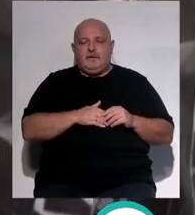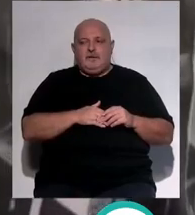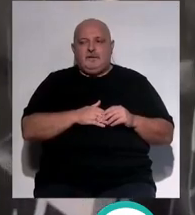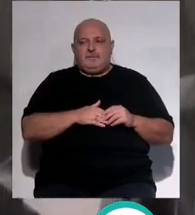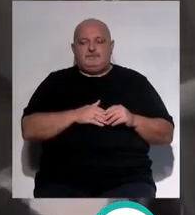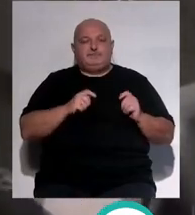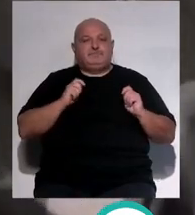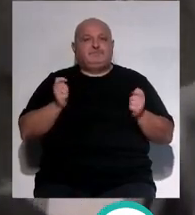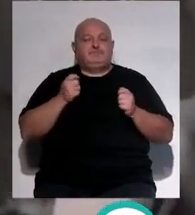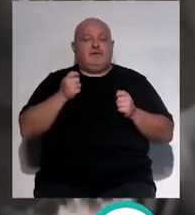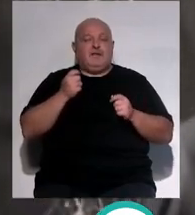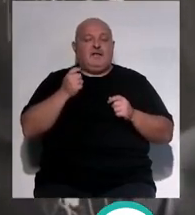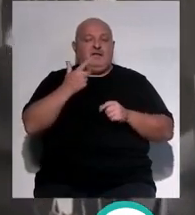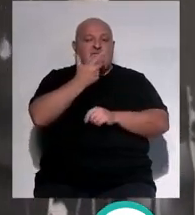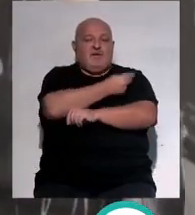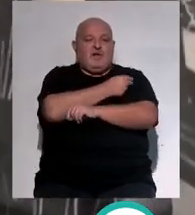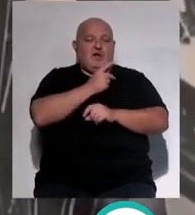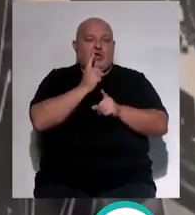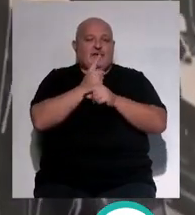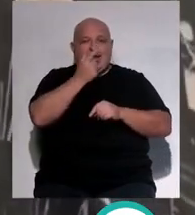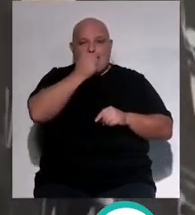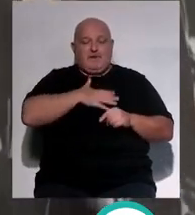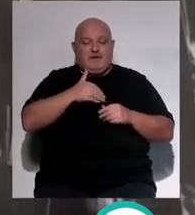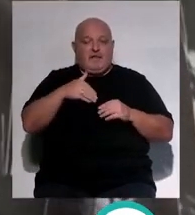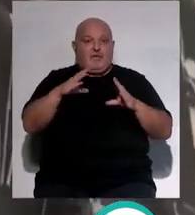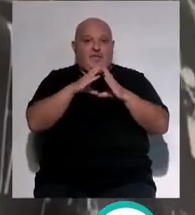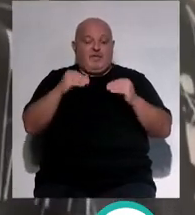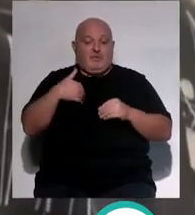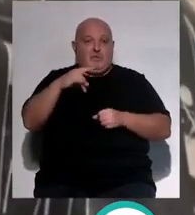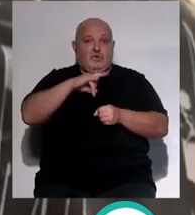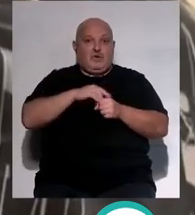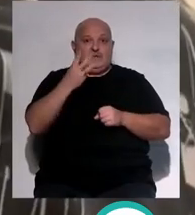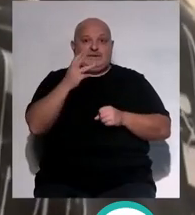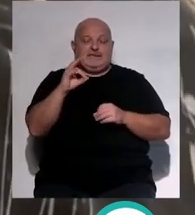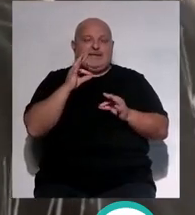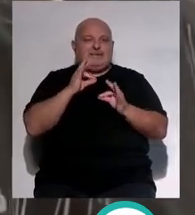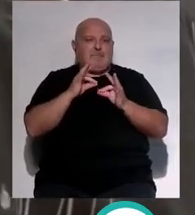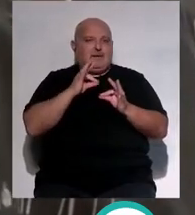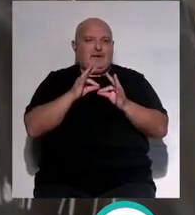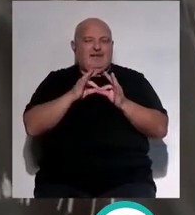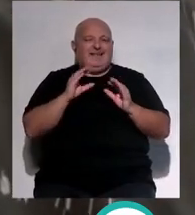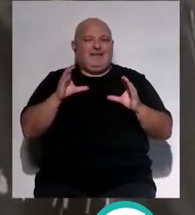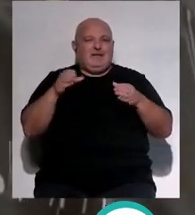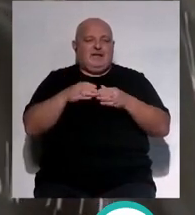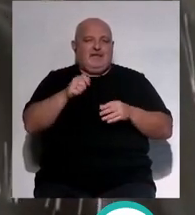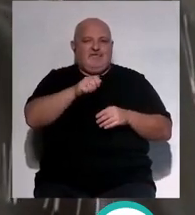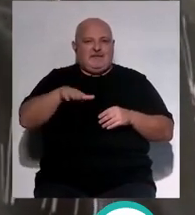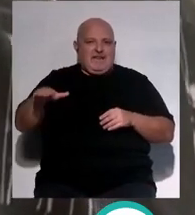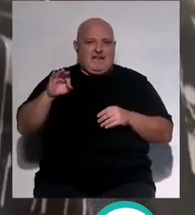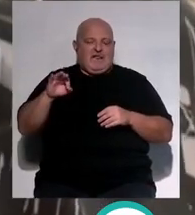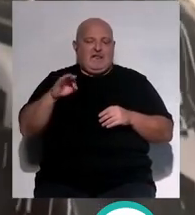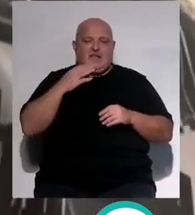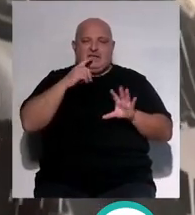La campaña de vacunación contra la gripe se inicia en Andalucía este lunes 30 de septiembre para la población infantil